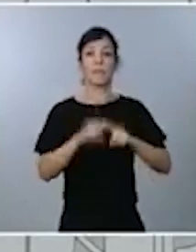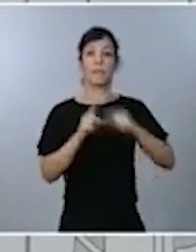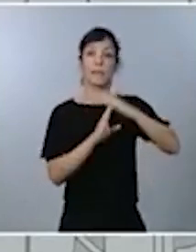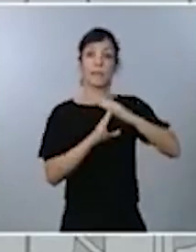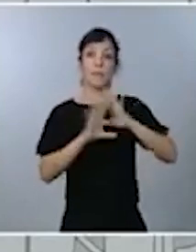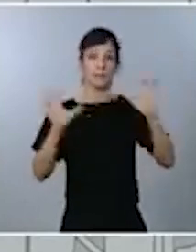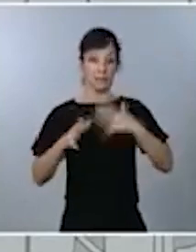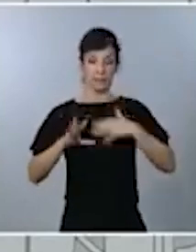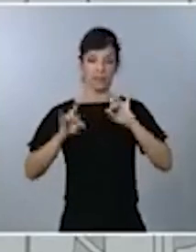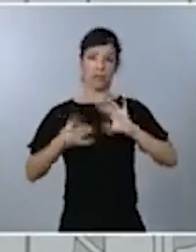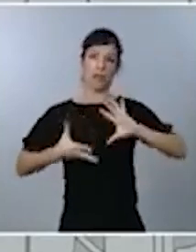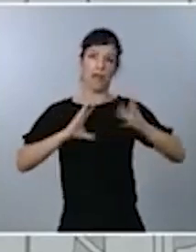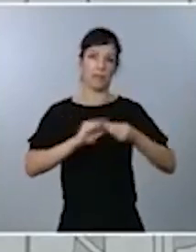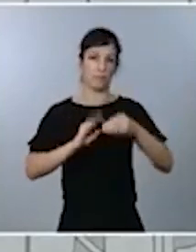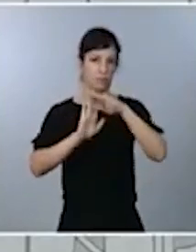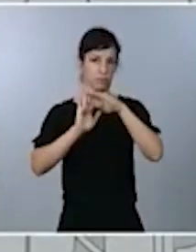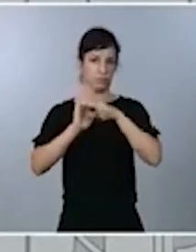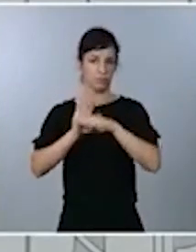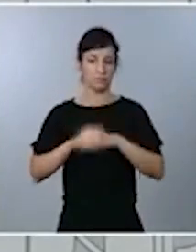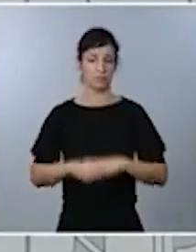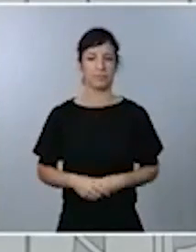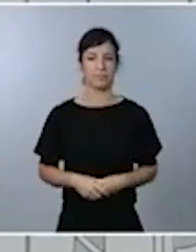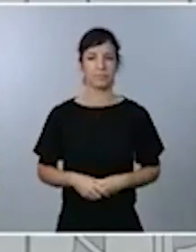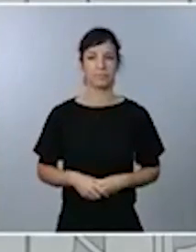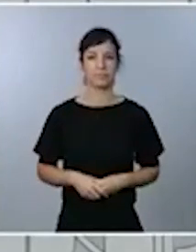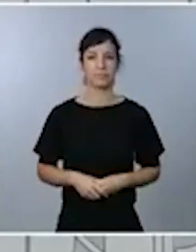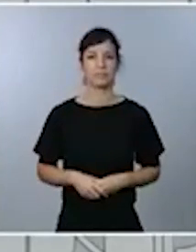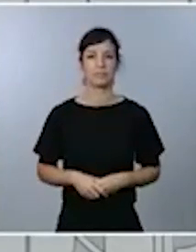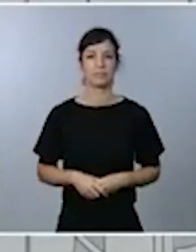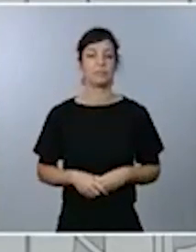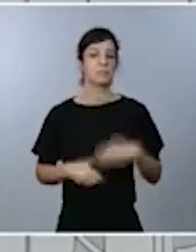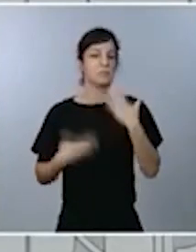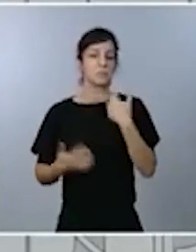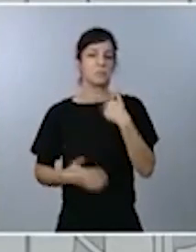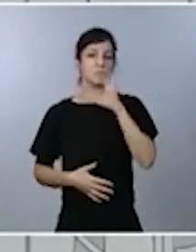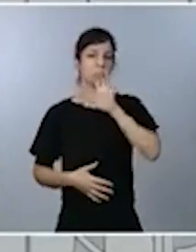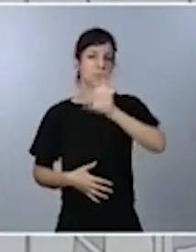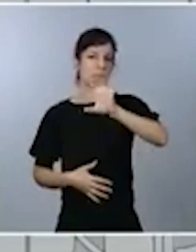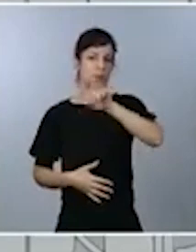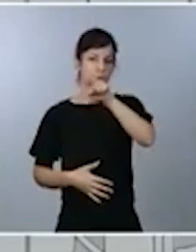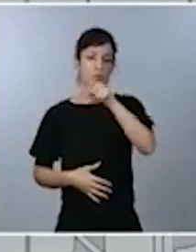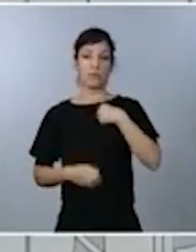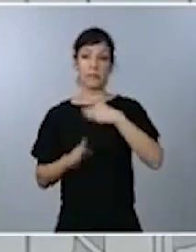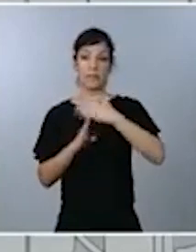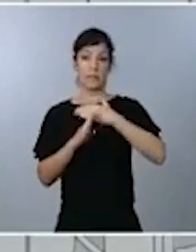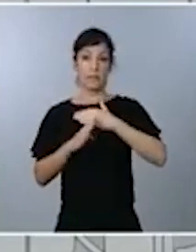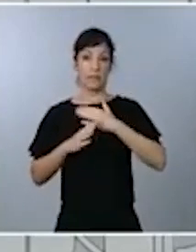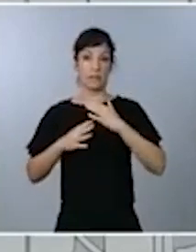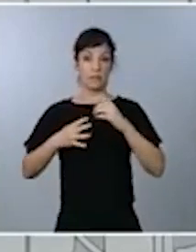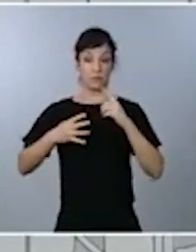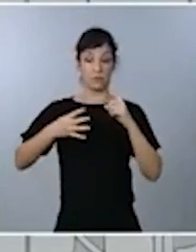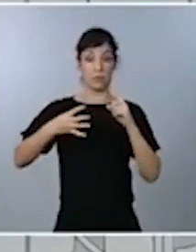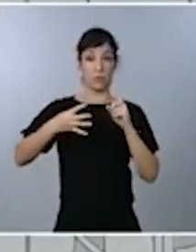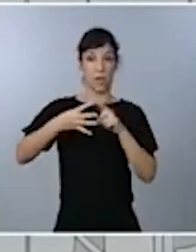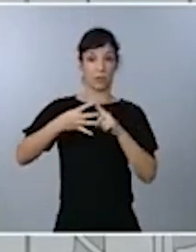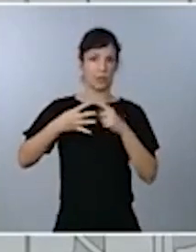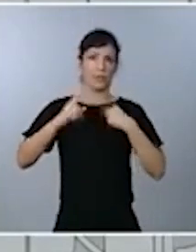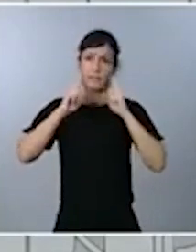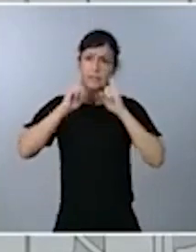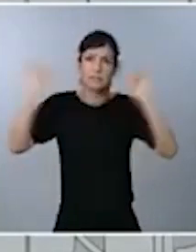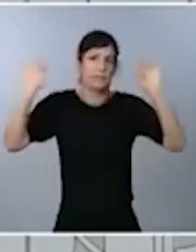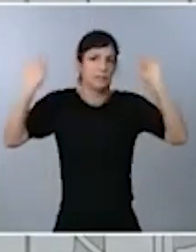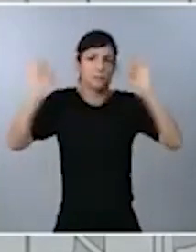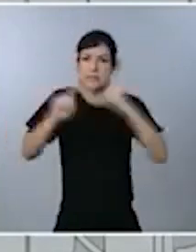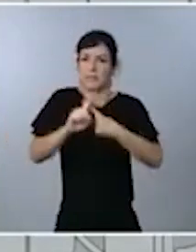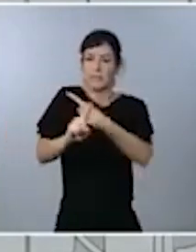Cuando un territorio alcance el nivel de alerta 4 es decir la alerta extrema deberán